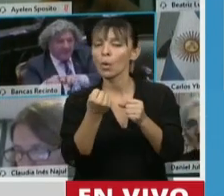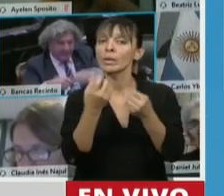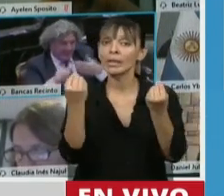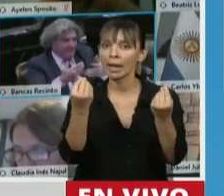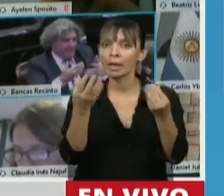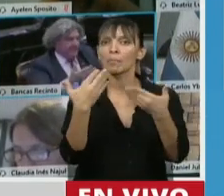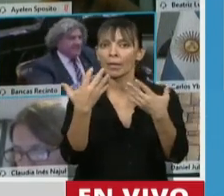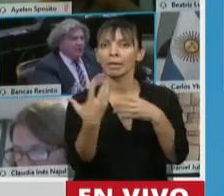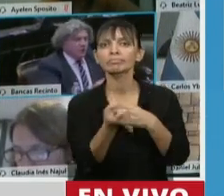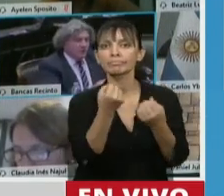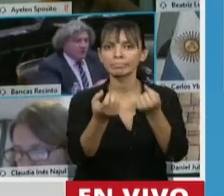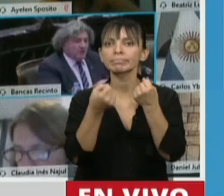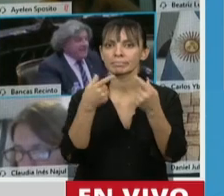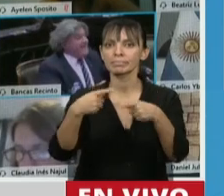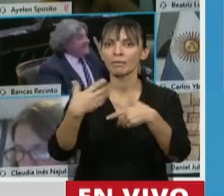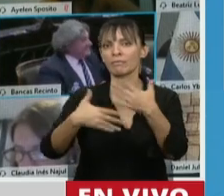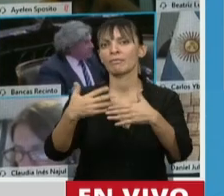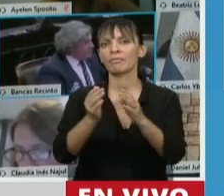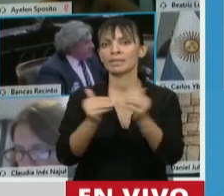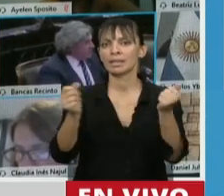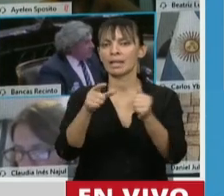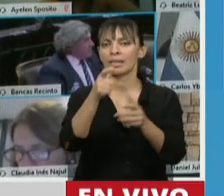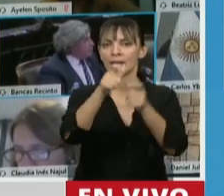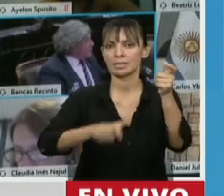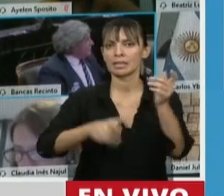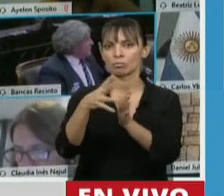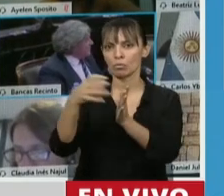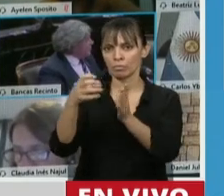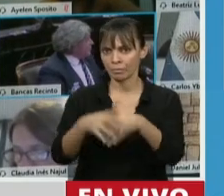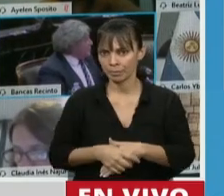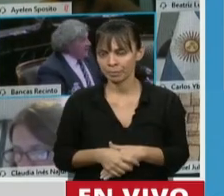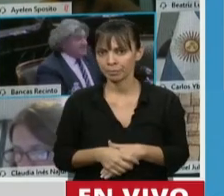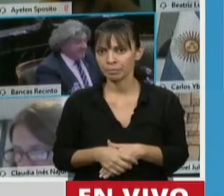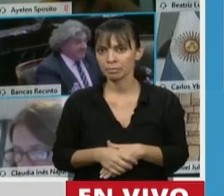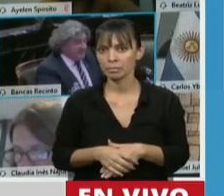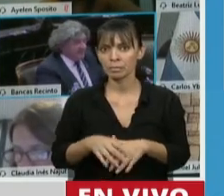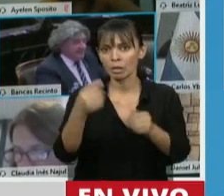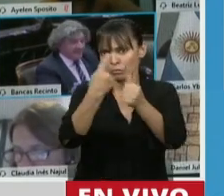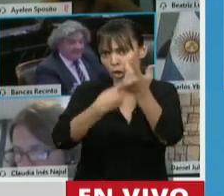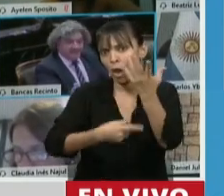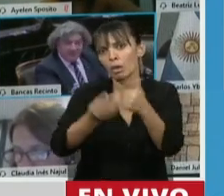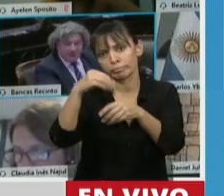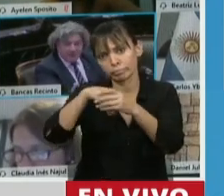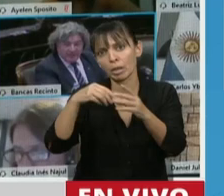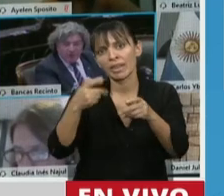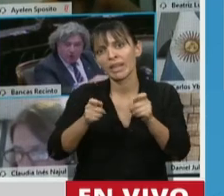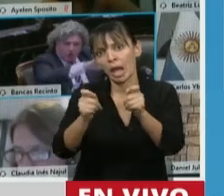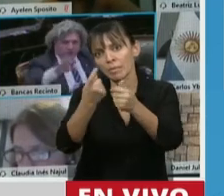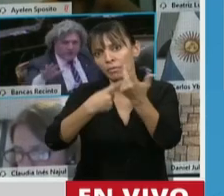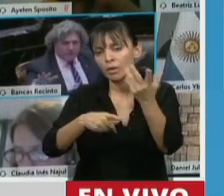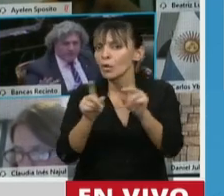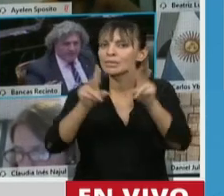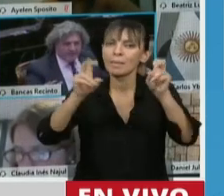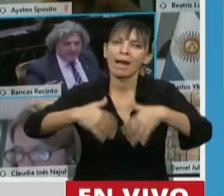el acceso del usuario de salud al sistema de la receta electrónica, con todo lo que ello implica. No es un tema